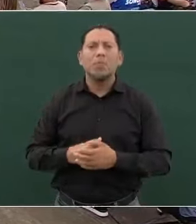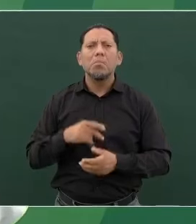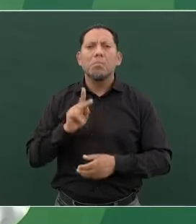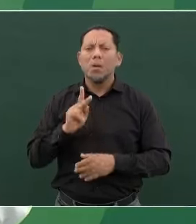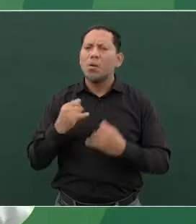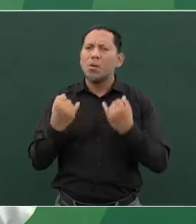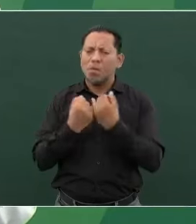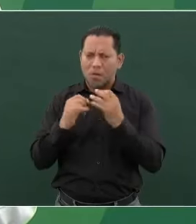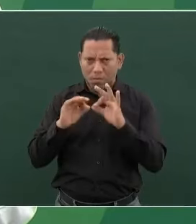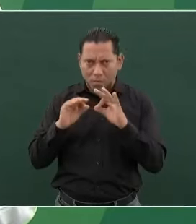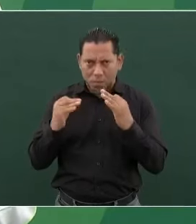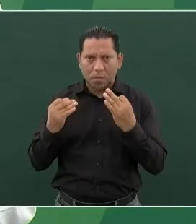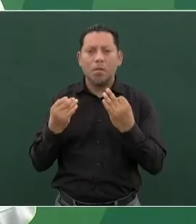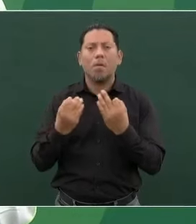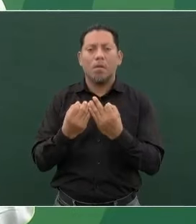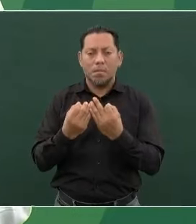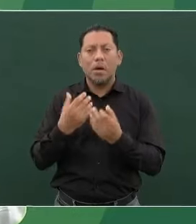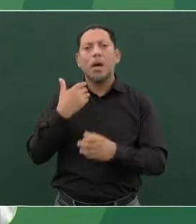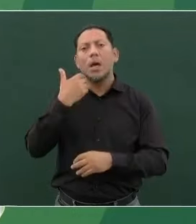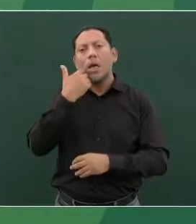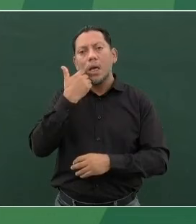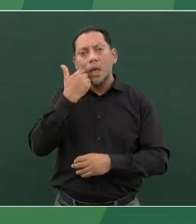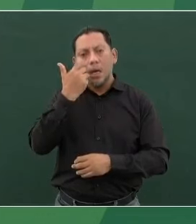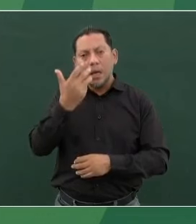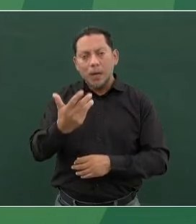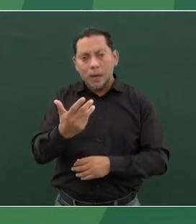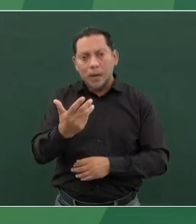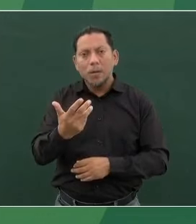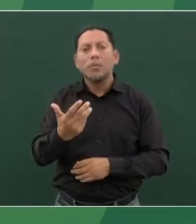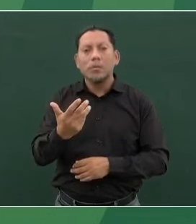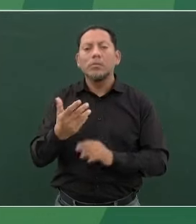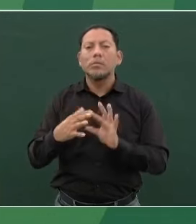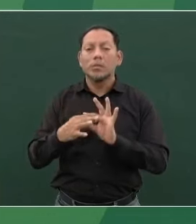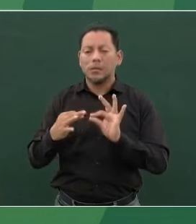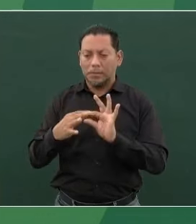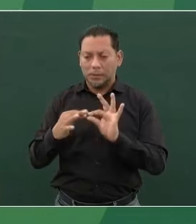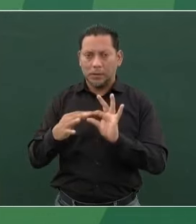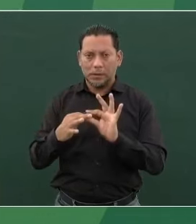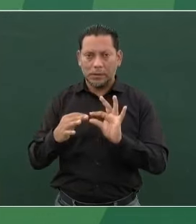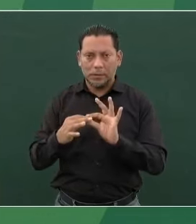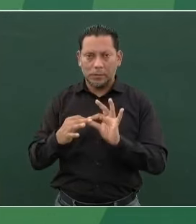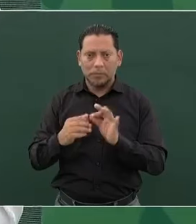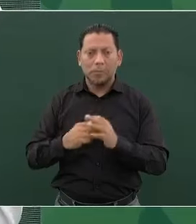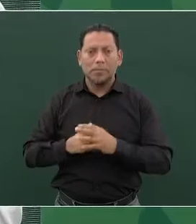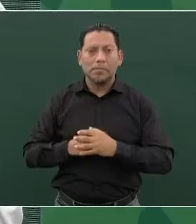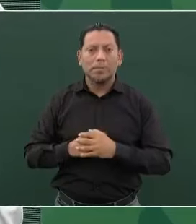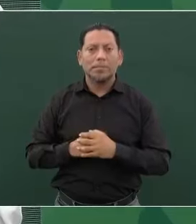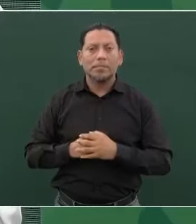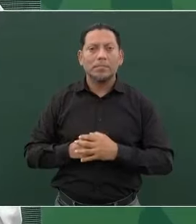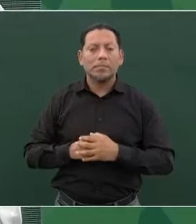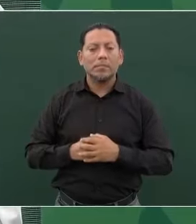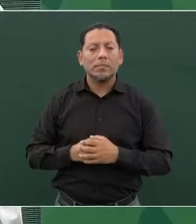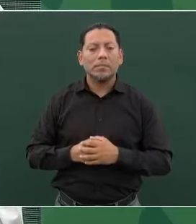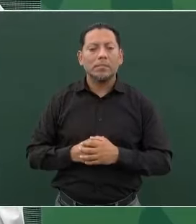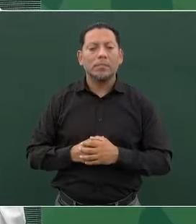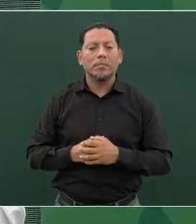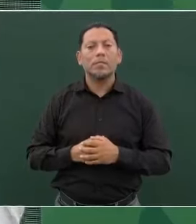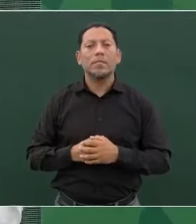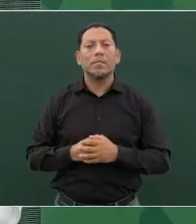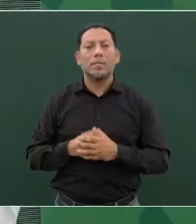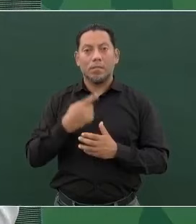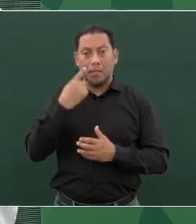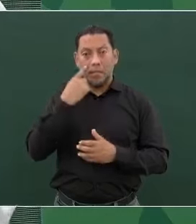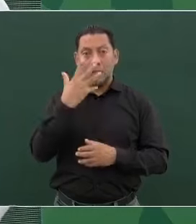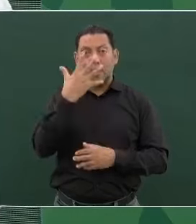al mismo tiempo quiero expresar que en